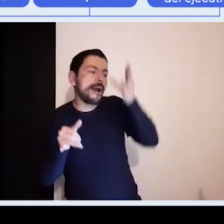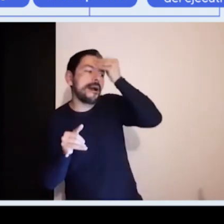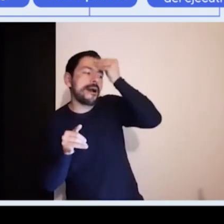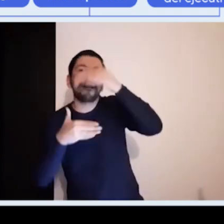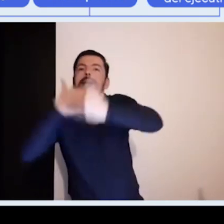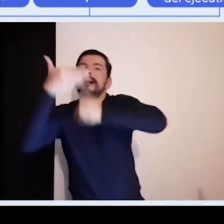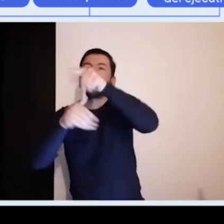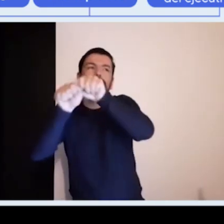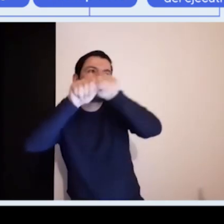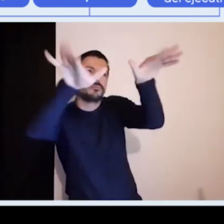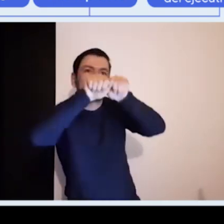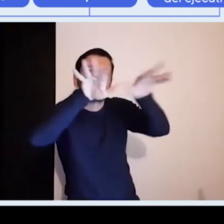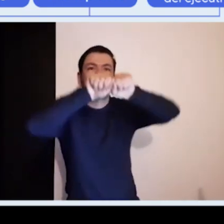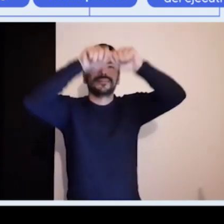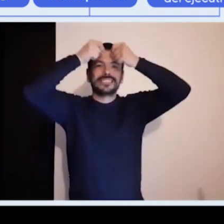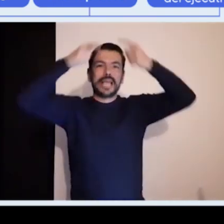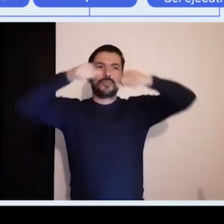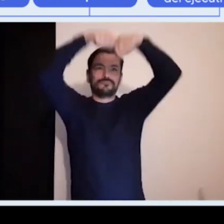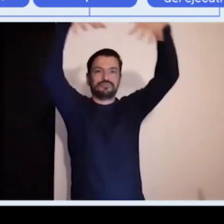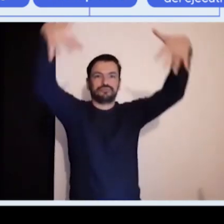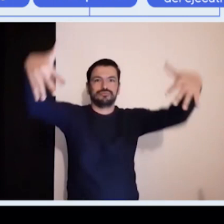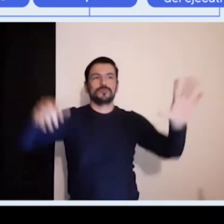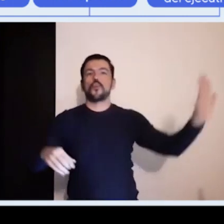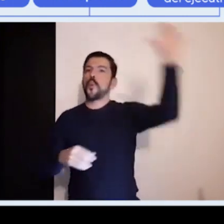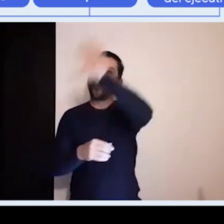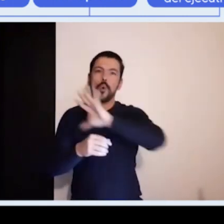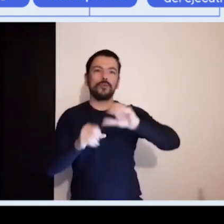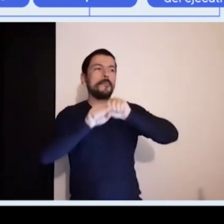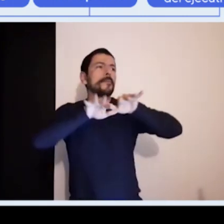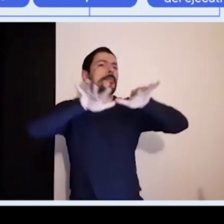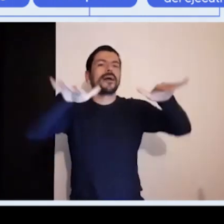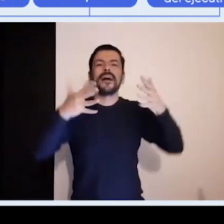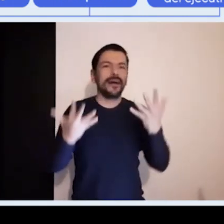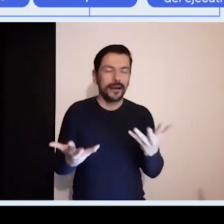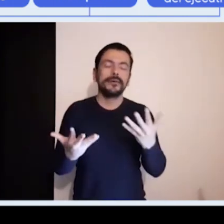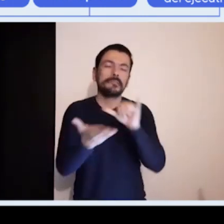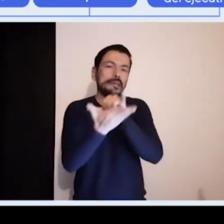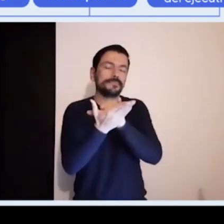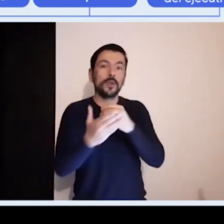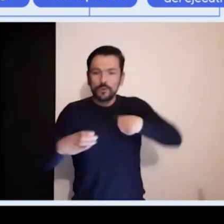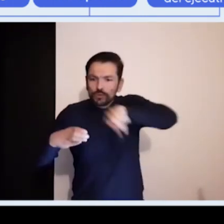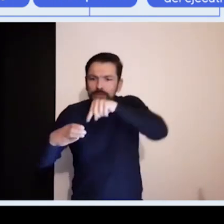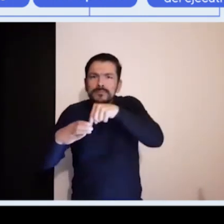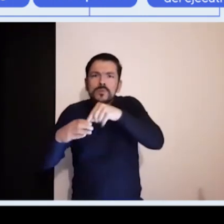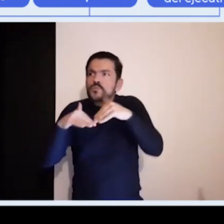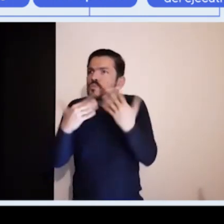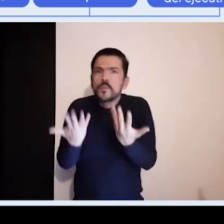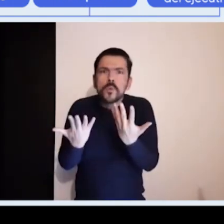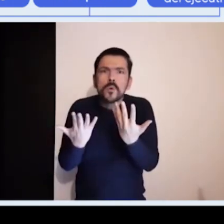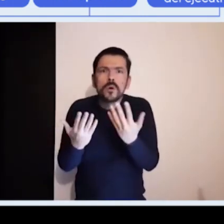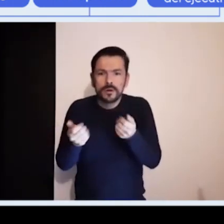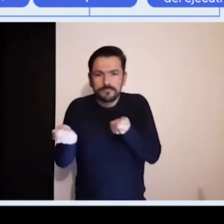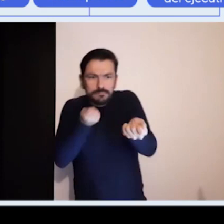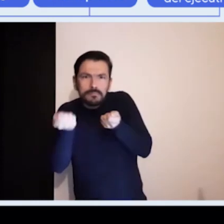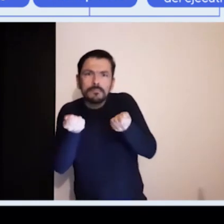a ellas y que éstas puedan ser aterrizadas a las políticas, programas, proyectos en los